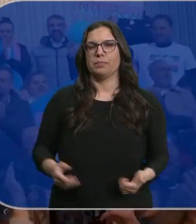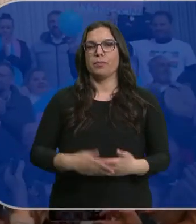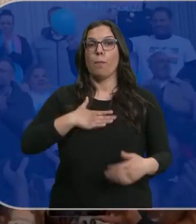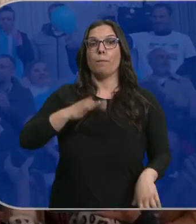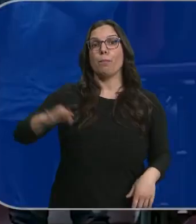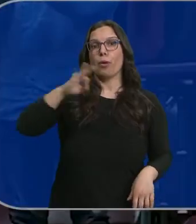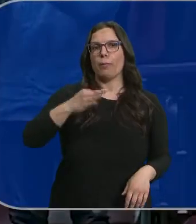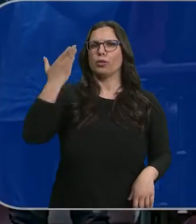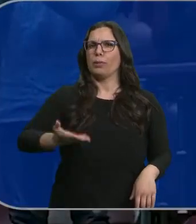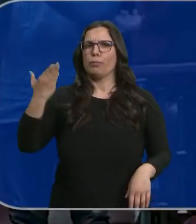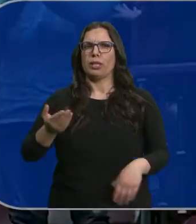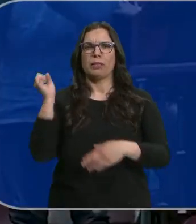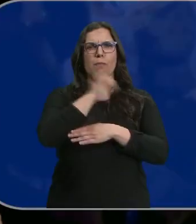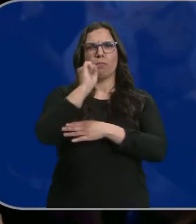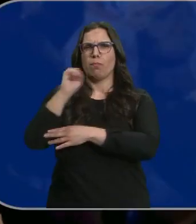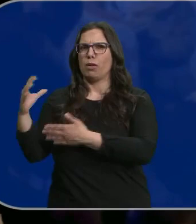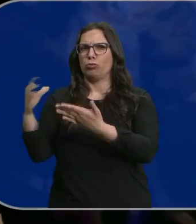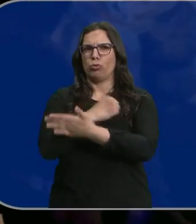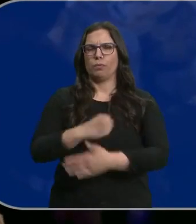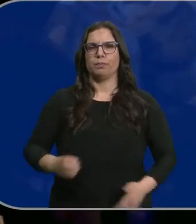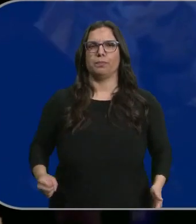Podemos es mucho más importante que todo eso.